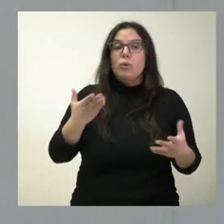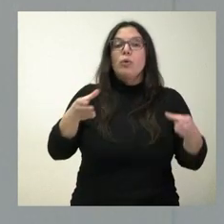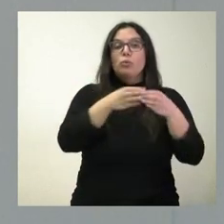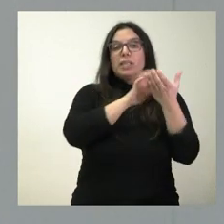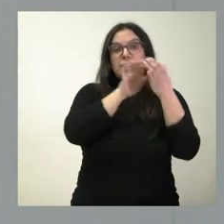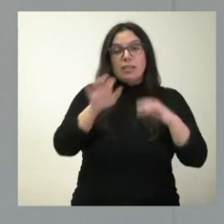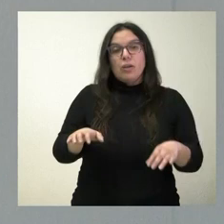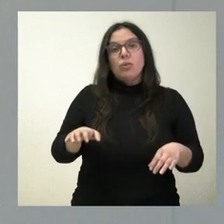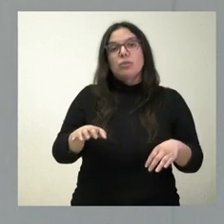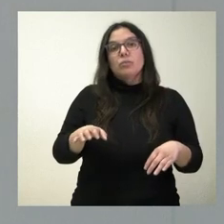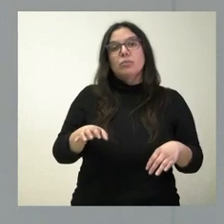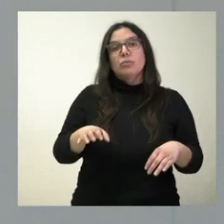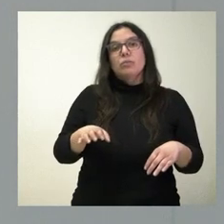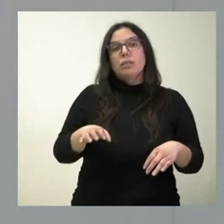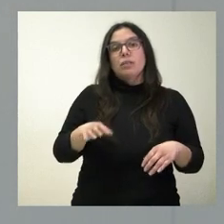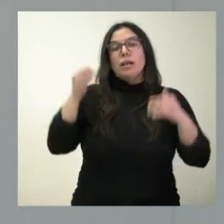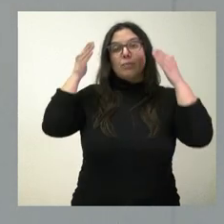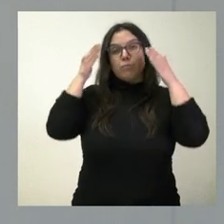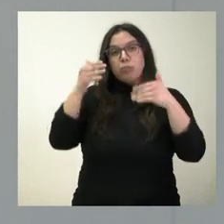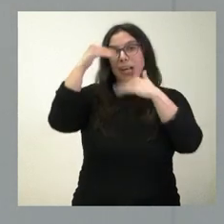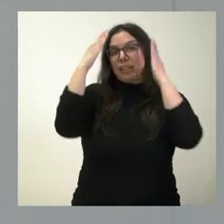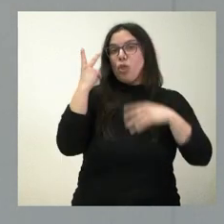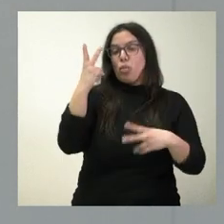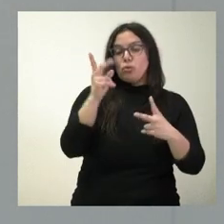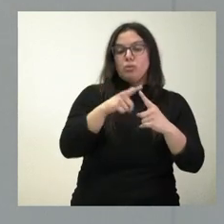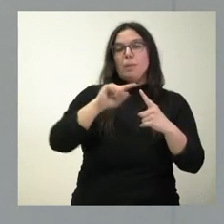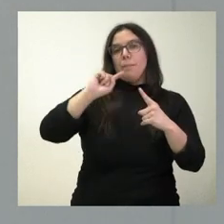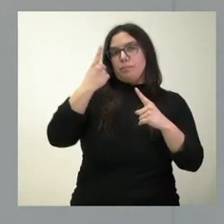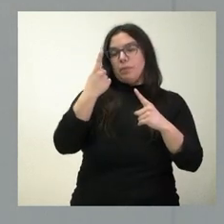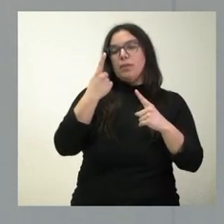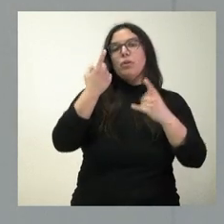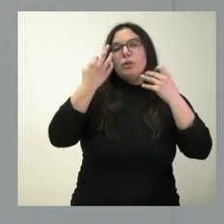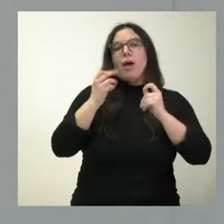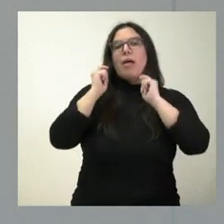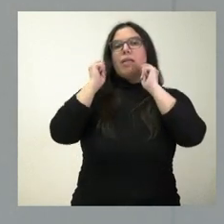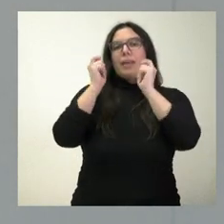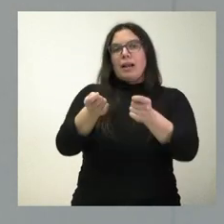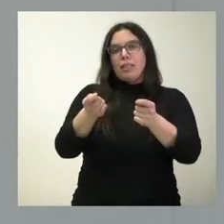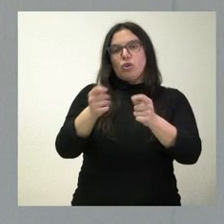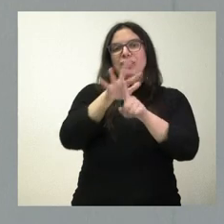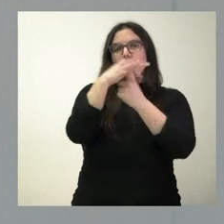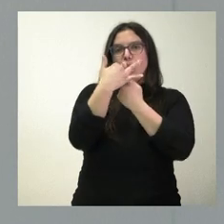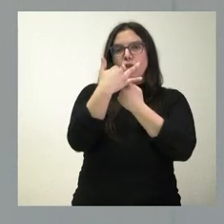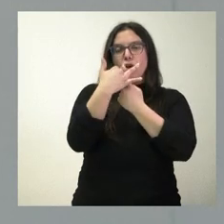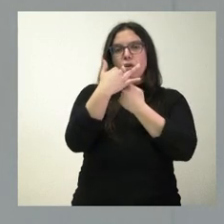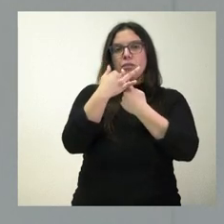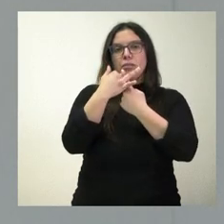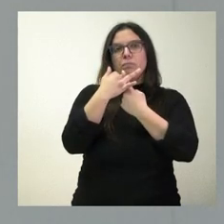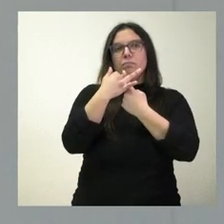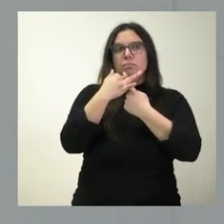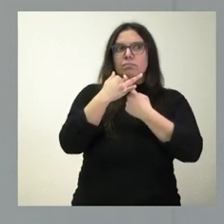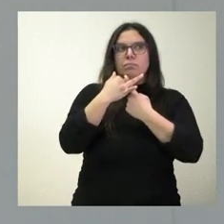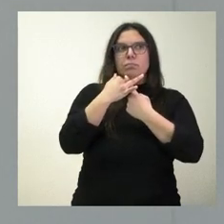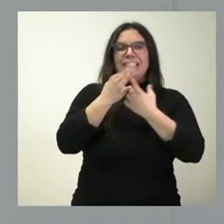Castilla y León abordará dos cuestiones. La primera, es formalmente el acuerdo, es la declaración como situación de especial y extraordinaria